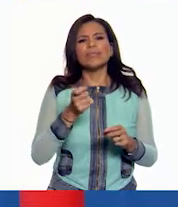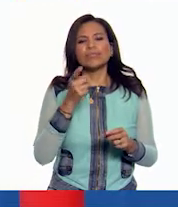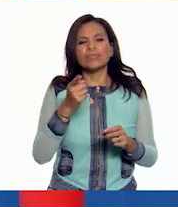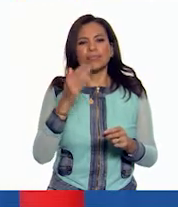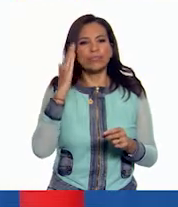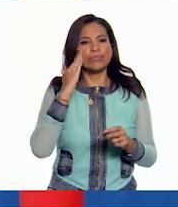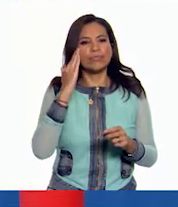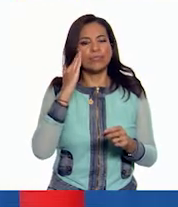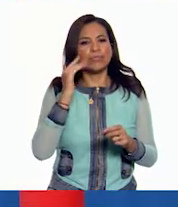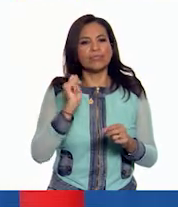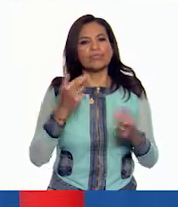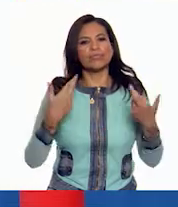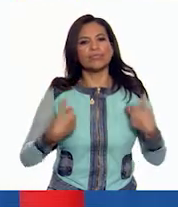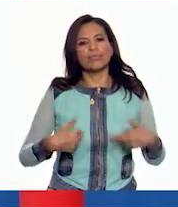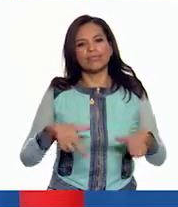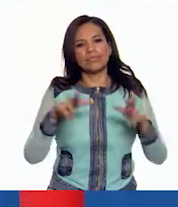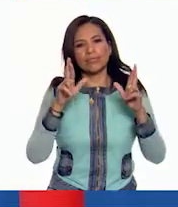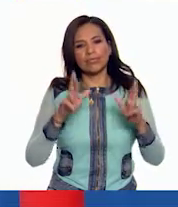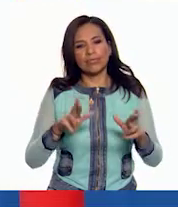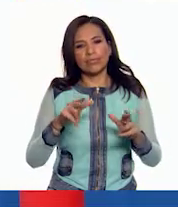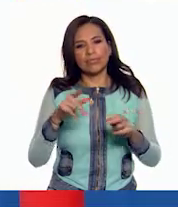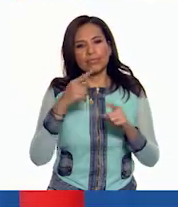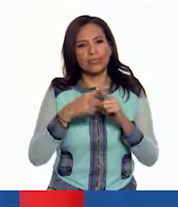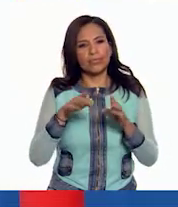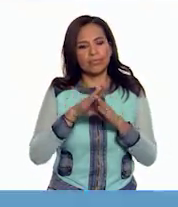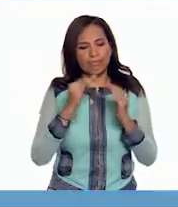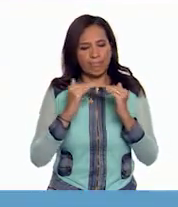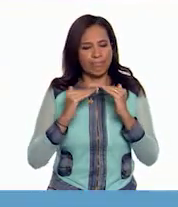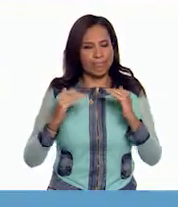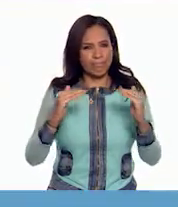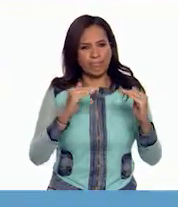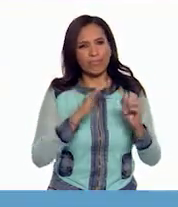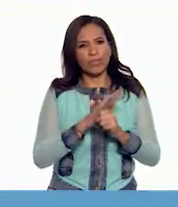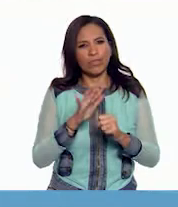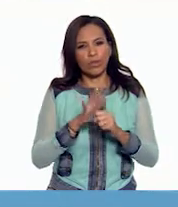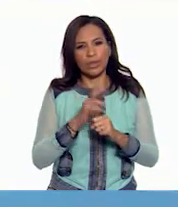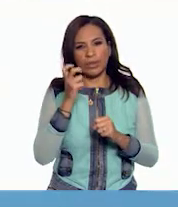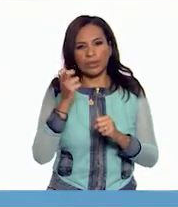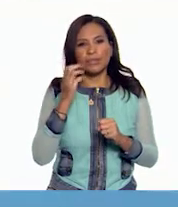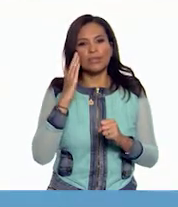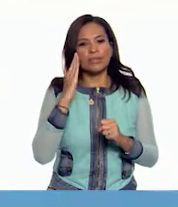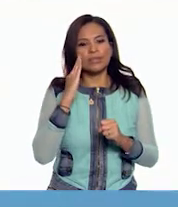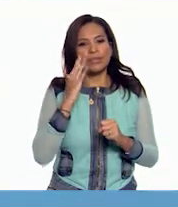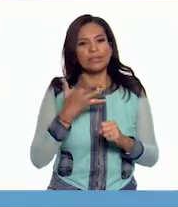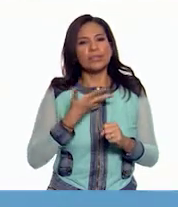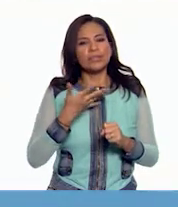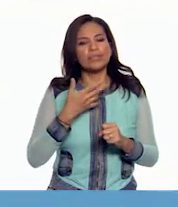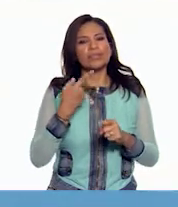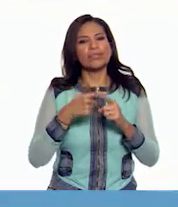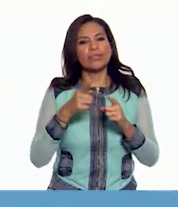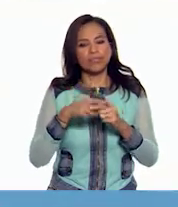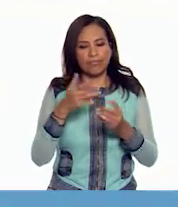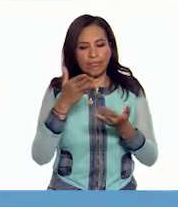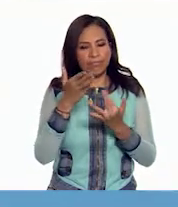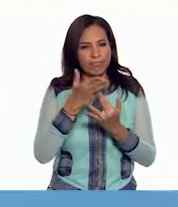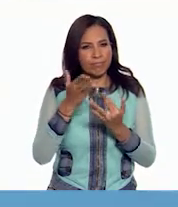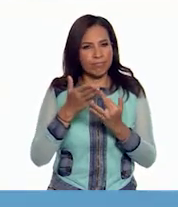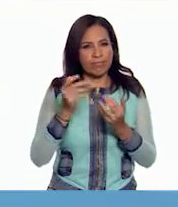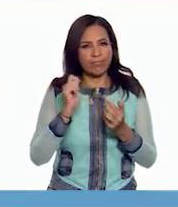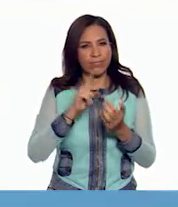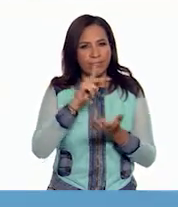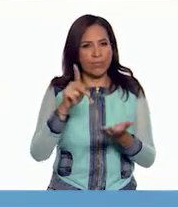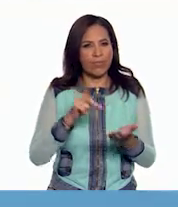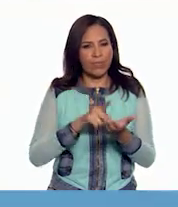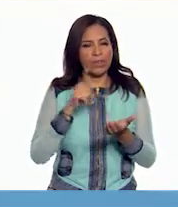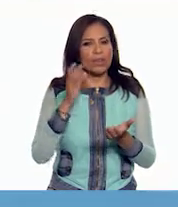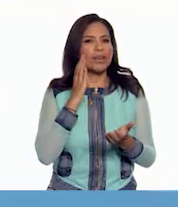principio de representación proporcional? Ese principio consiste en repartir puestos en el Congreso